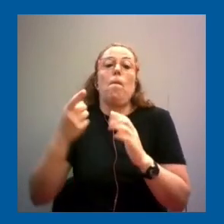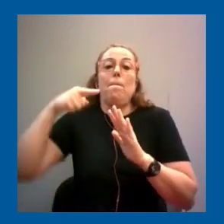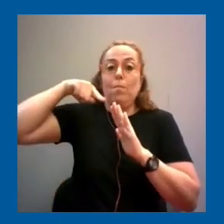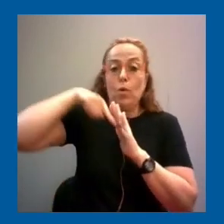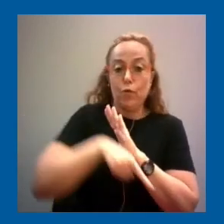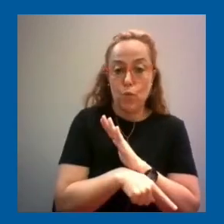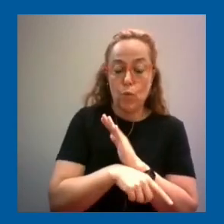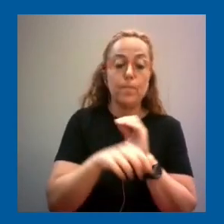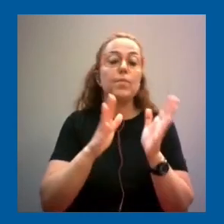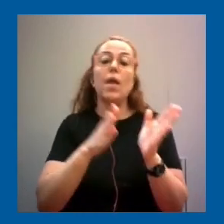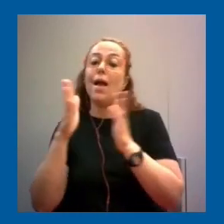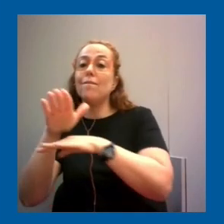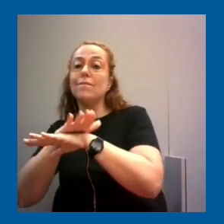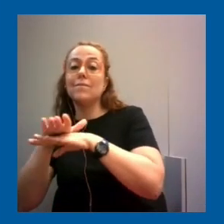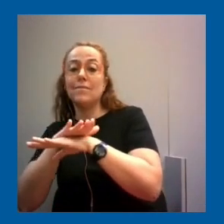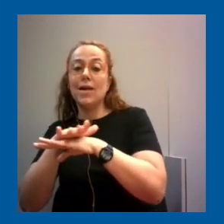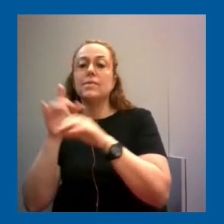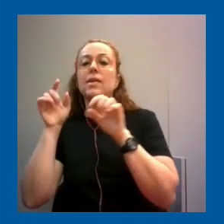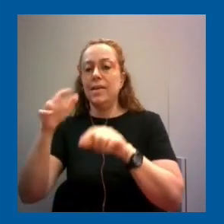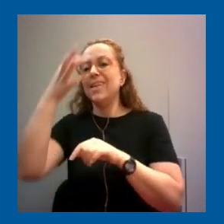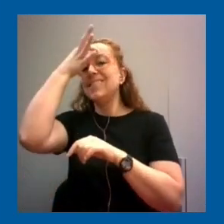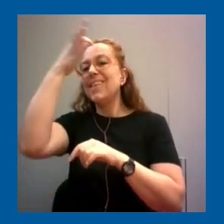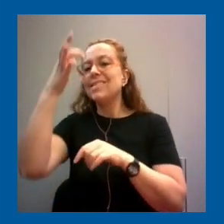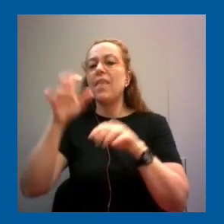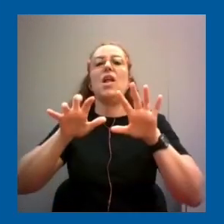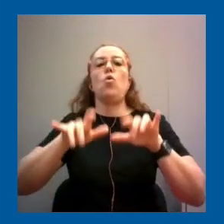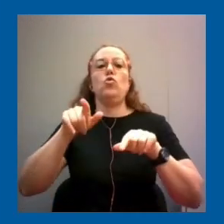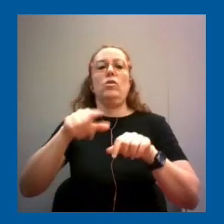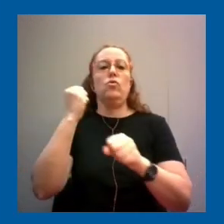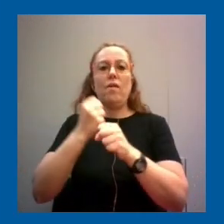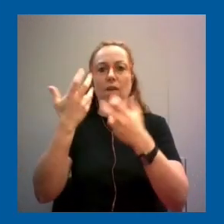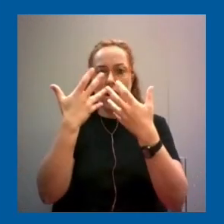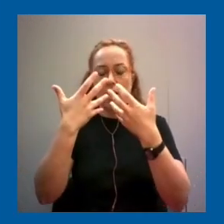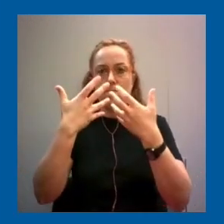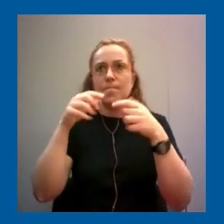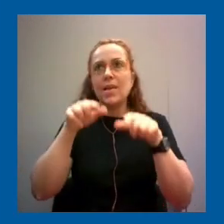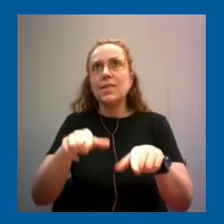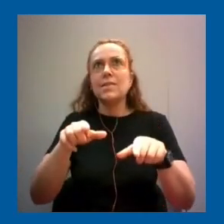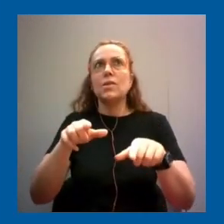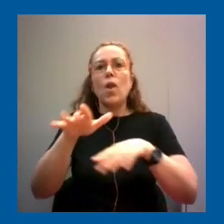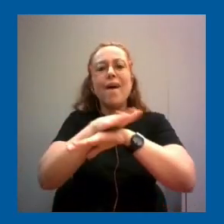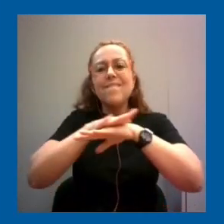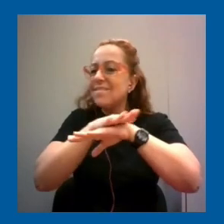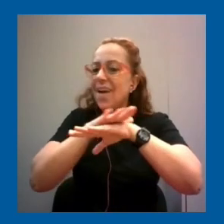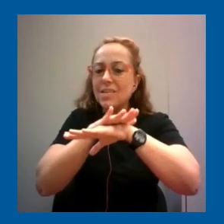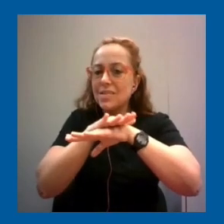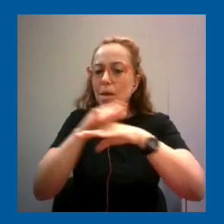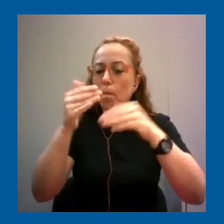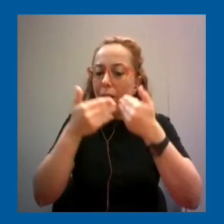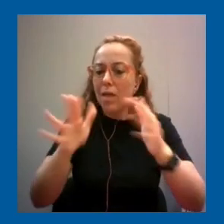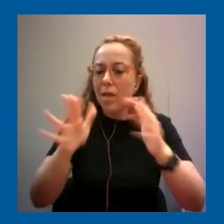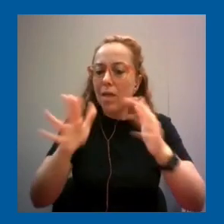trabaja en ciencias de la computación. La ciencia de la computación es como la base para comprender y